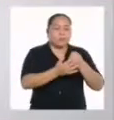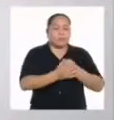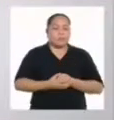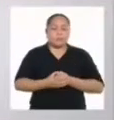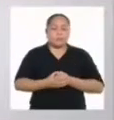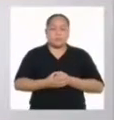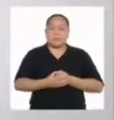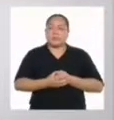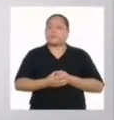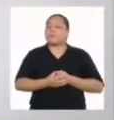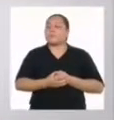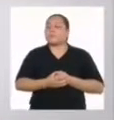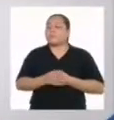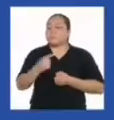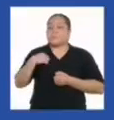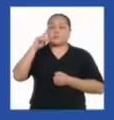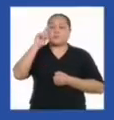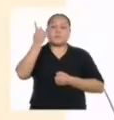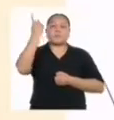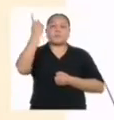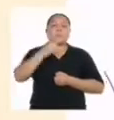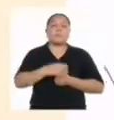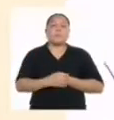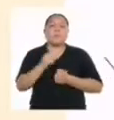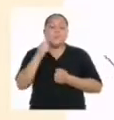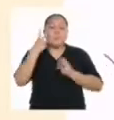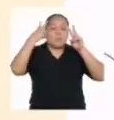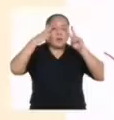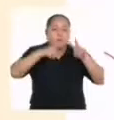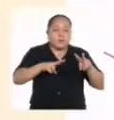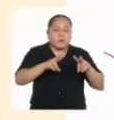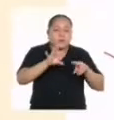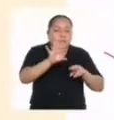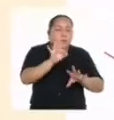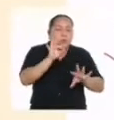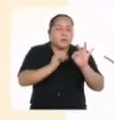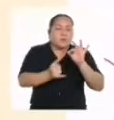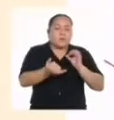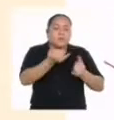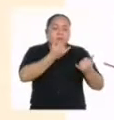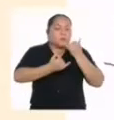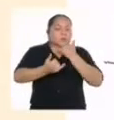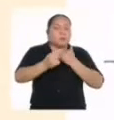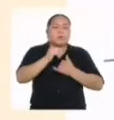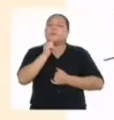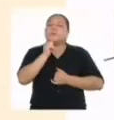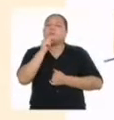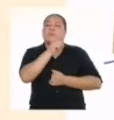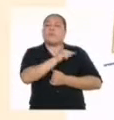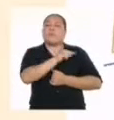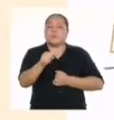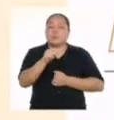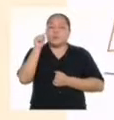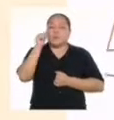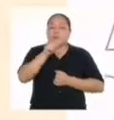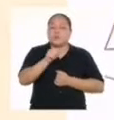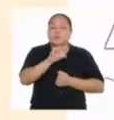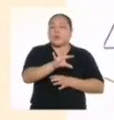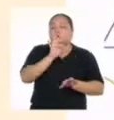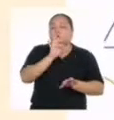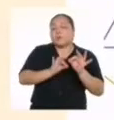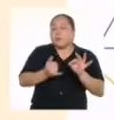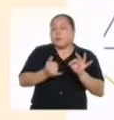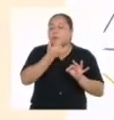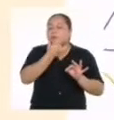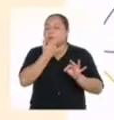En primer lugar, se considera la etapa de detección de errores y carencias, la cual consiste en hallar